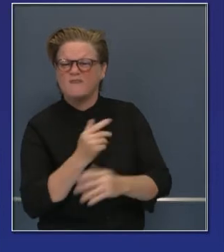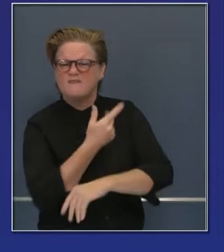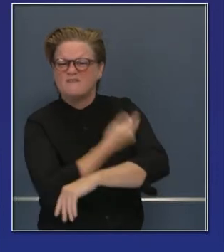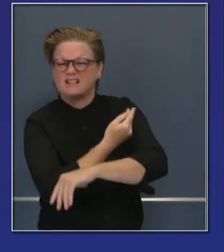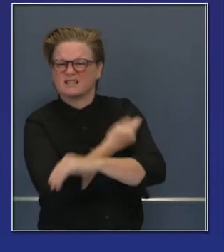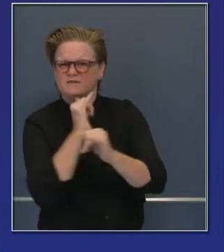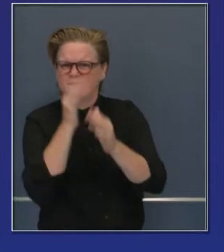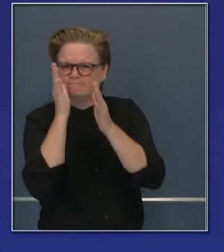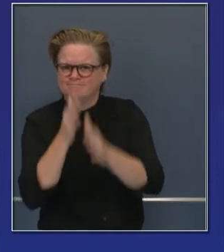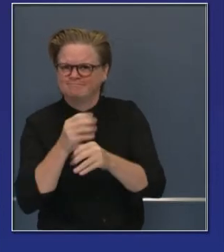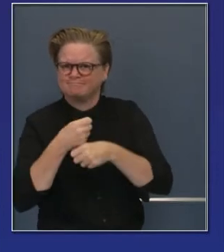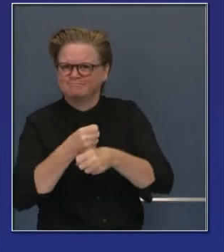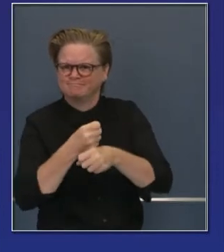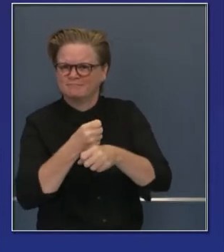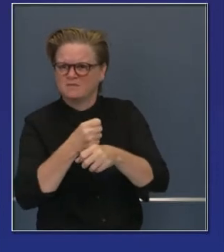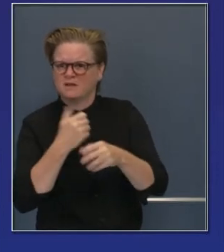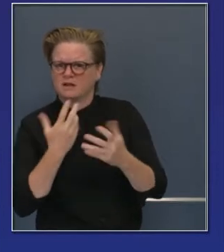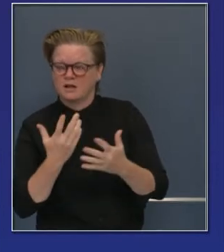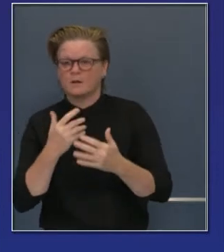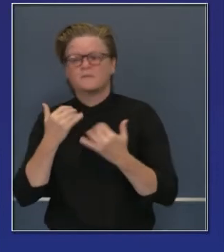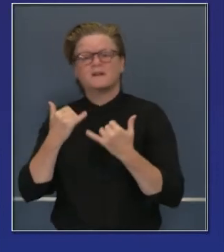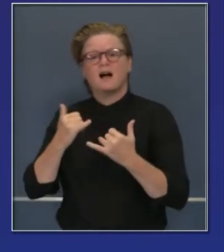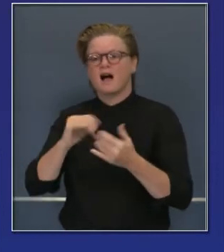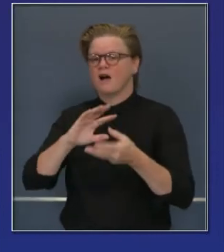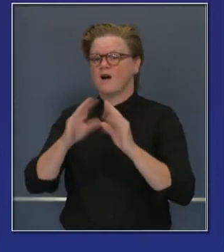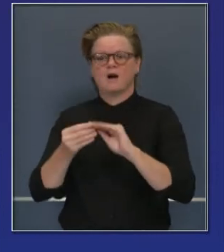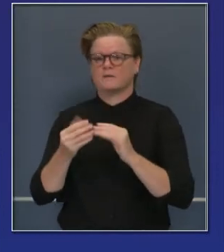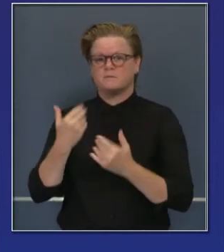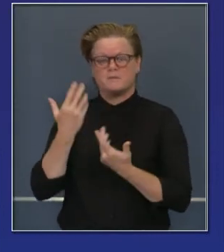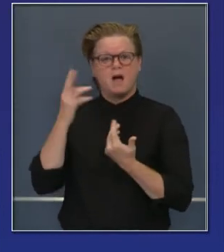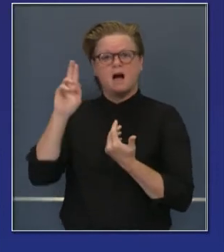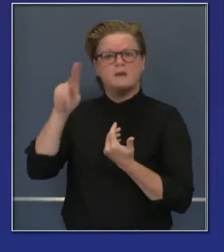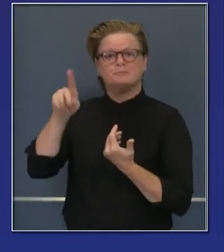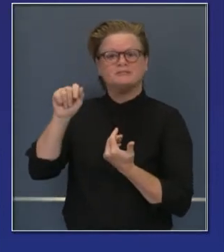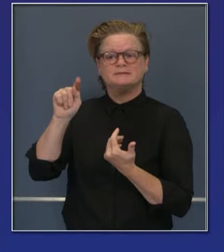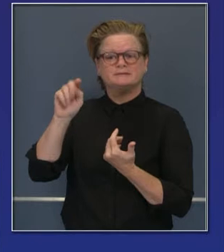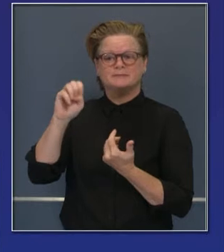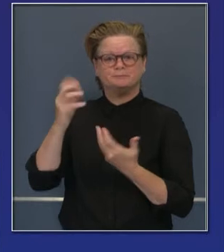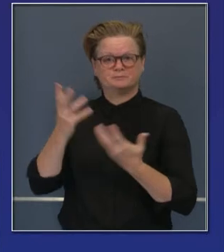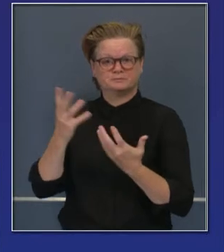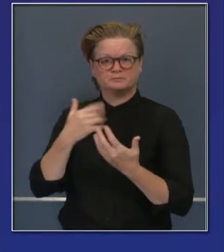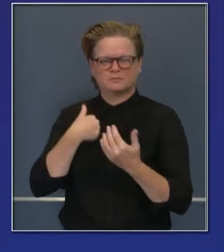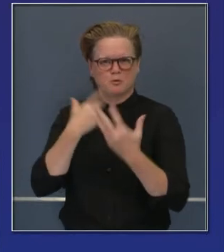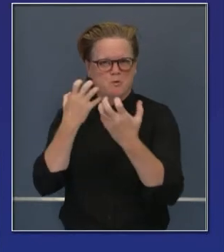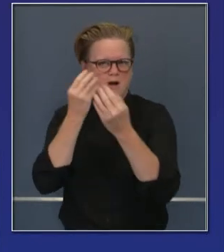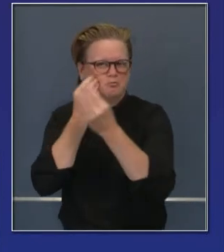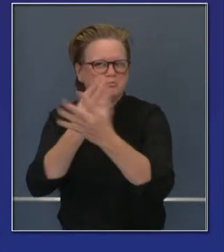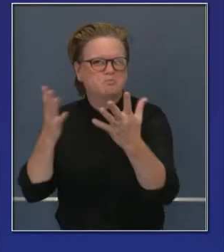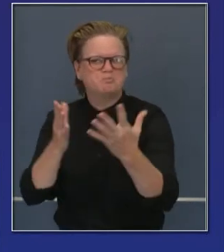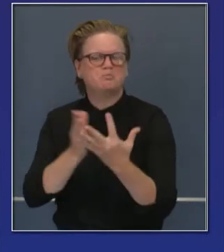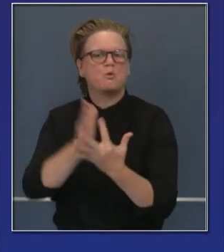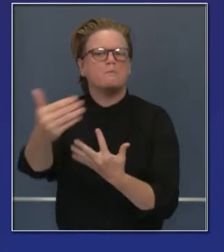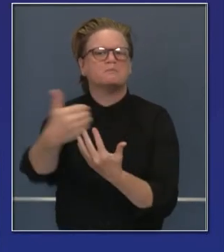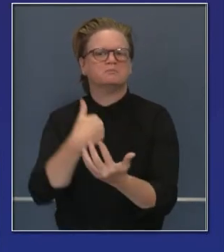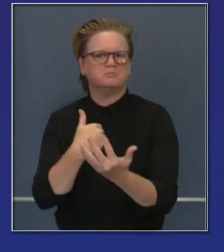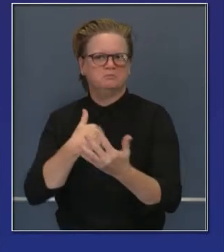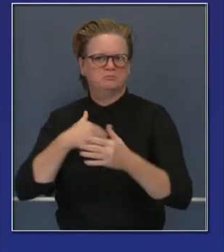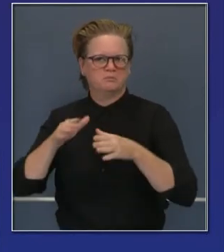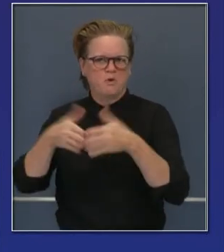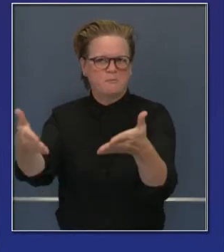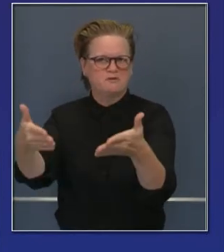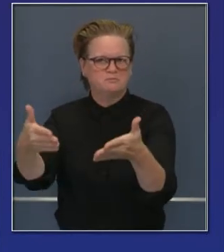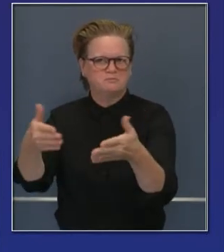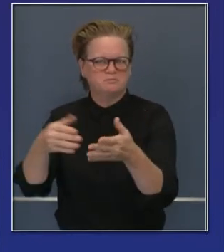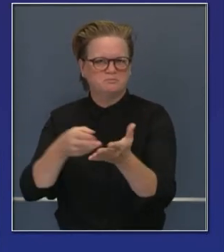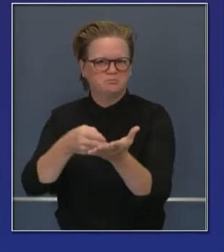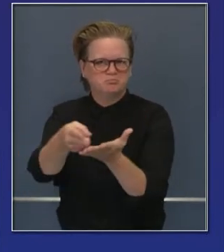vacunas. Y quiero recordarles a todos cuál ha sido la situación respecto a vacunas. Quiero proporcionarles más información